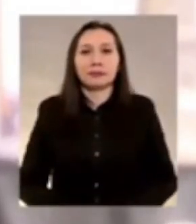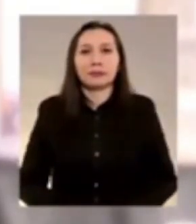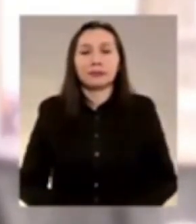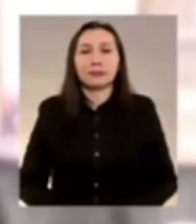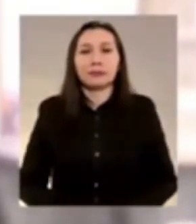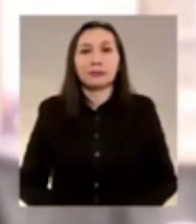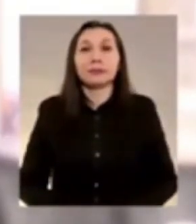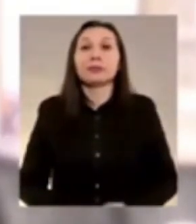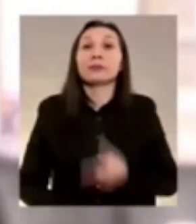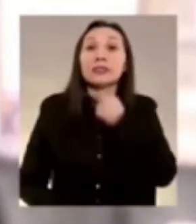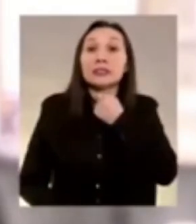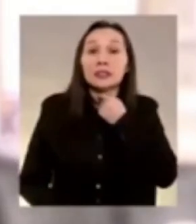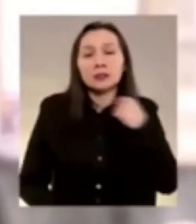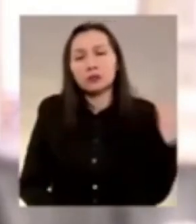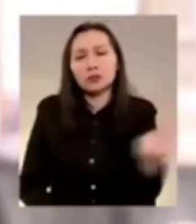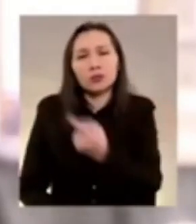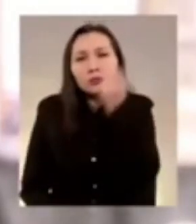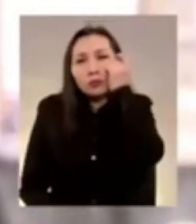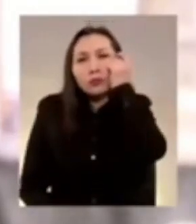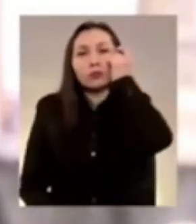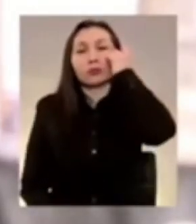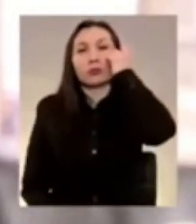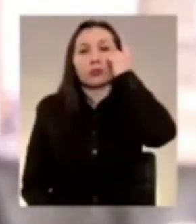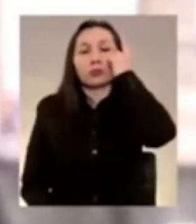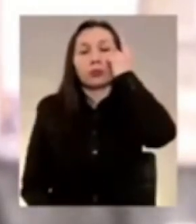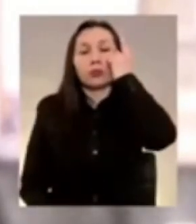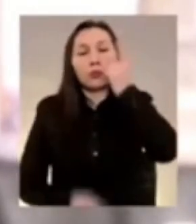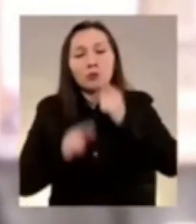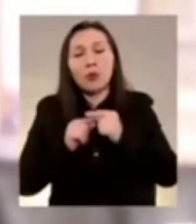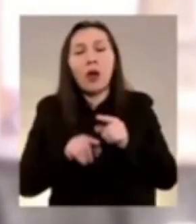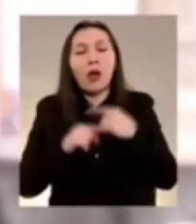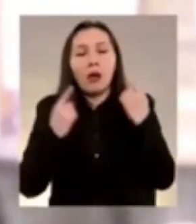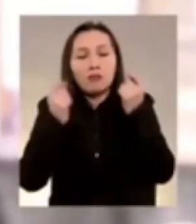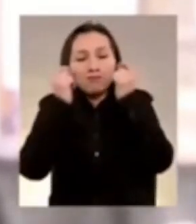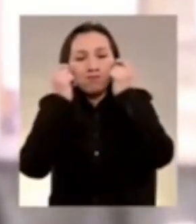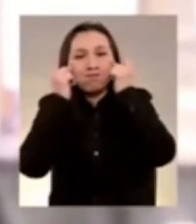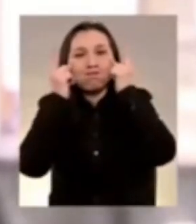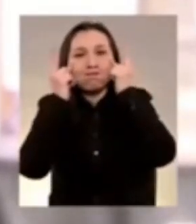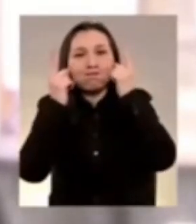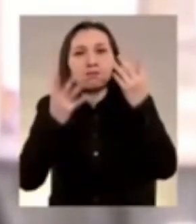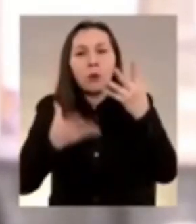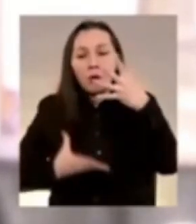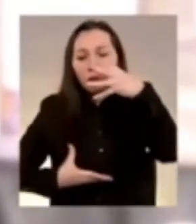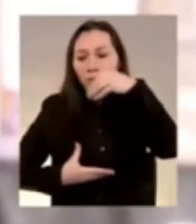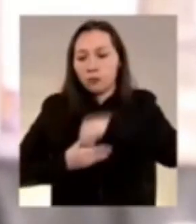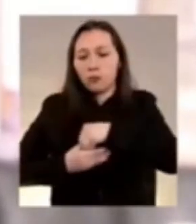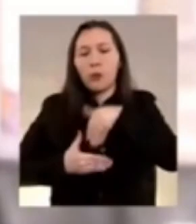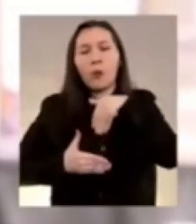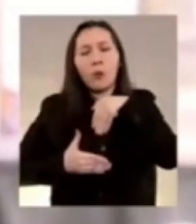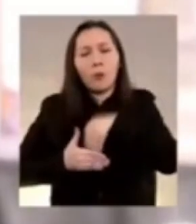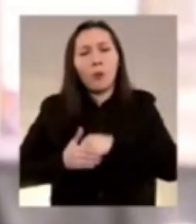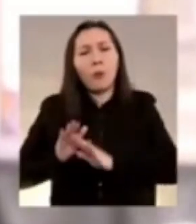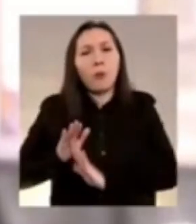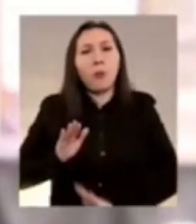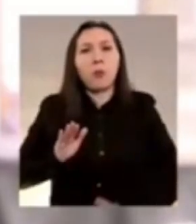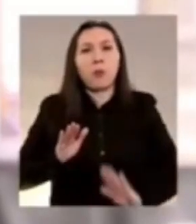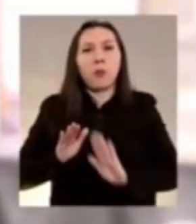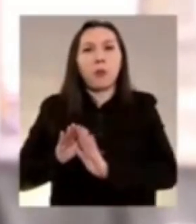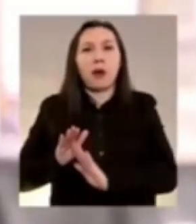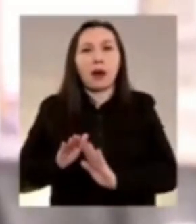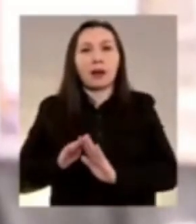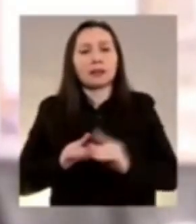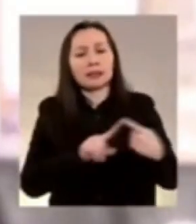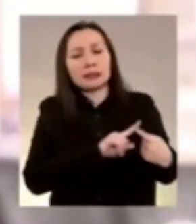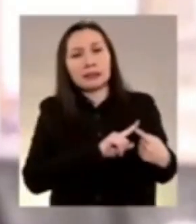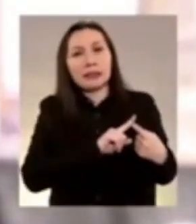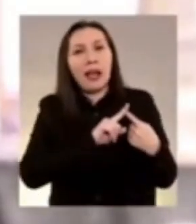quiero que sepamos que entendamos que atesoremos que